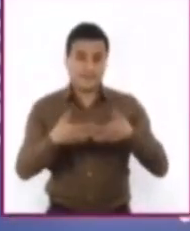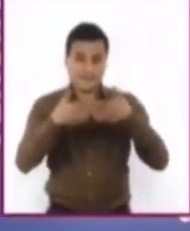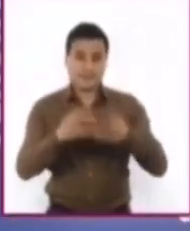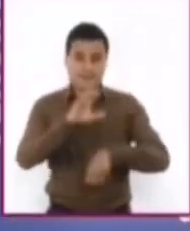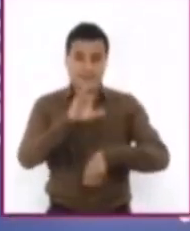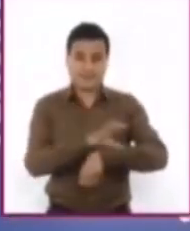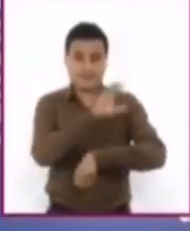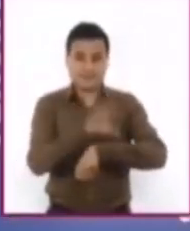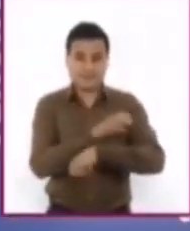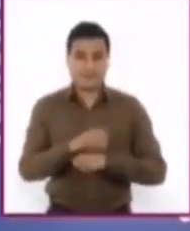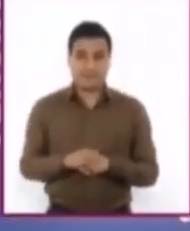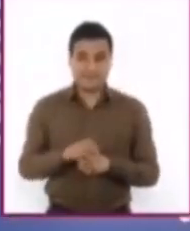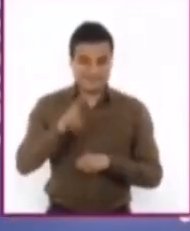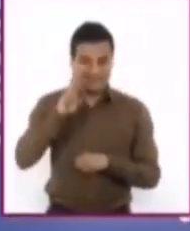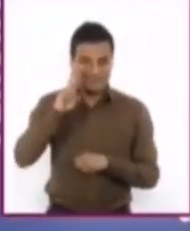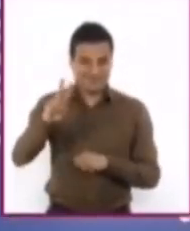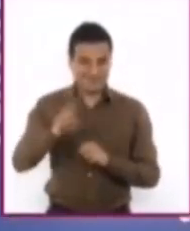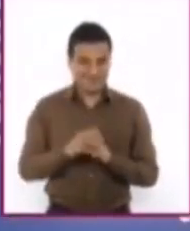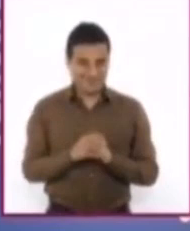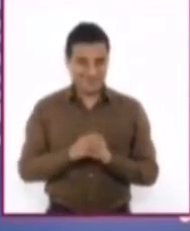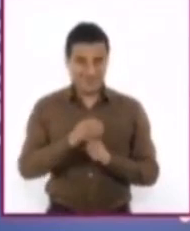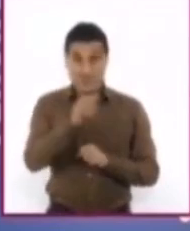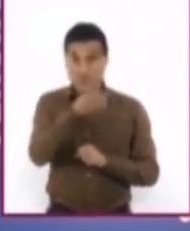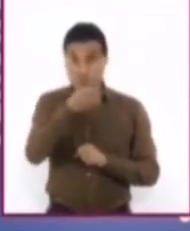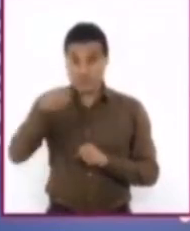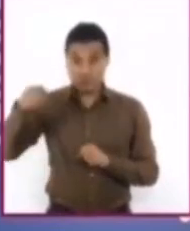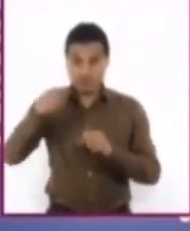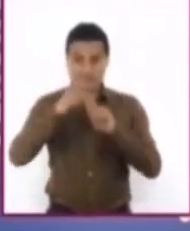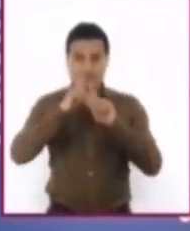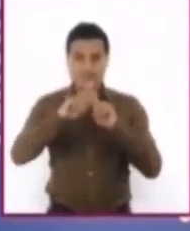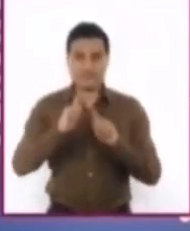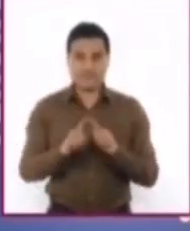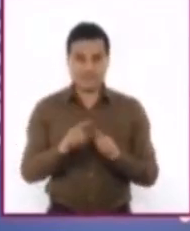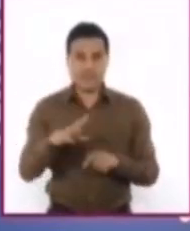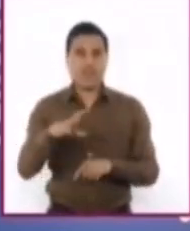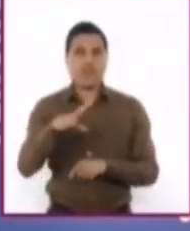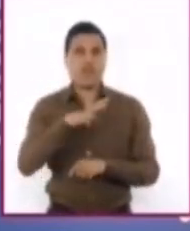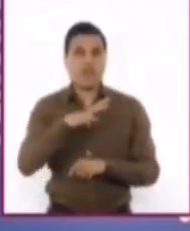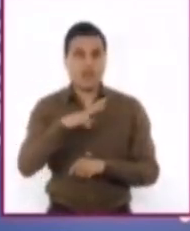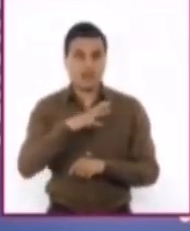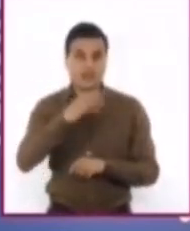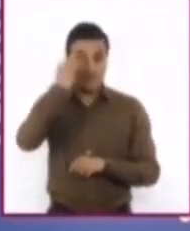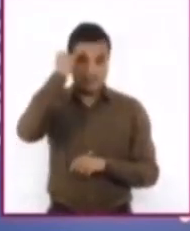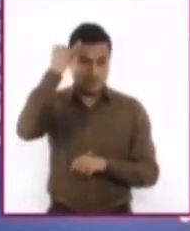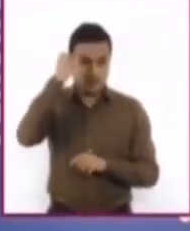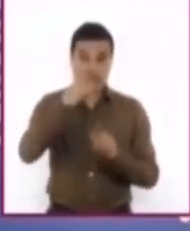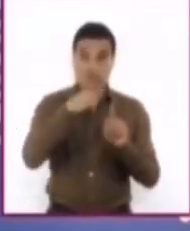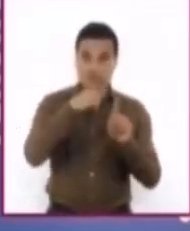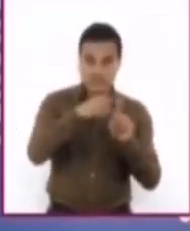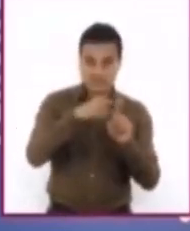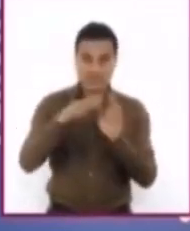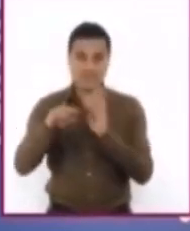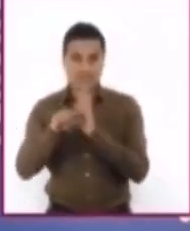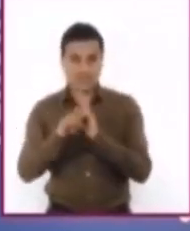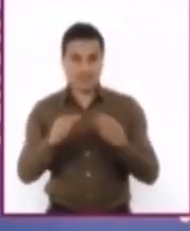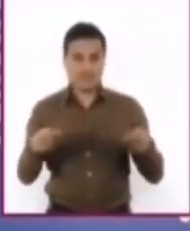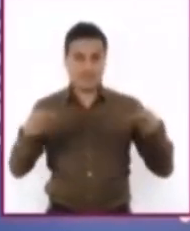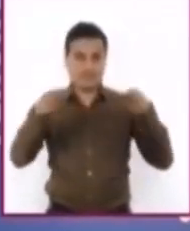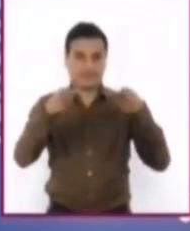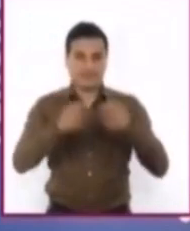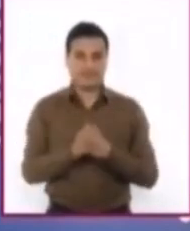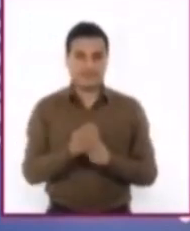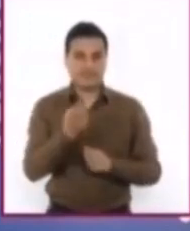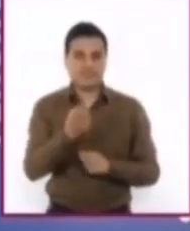Como pueden observar, en estas oraciones se manifiesta una oposición de ideas. Por lo tanto, estamos hablando de